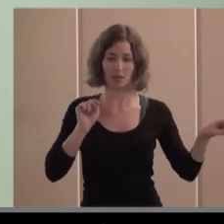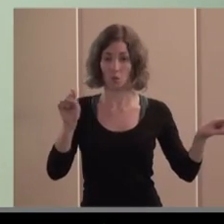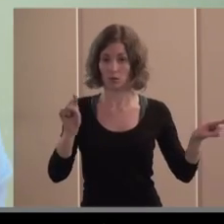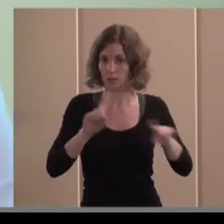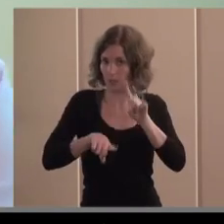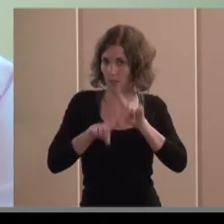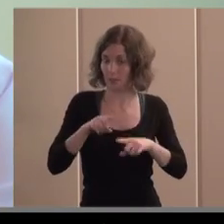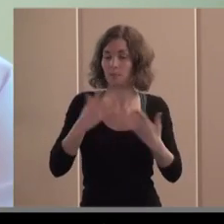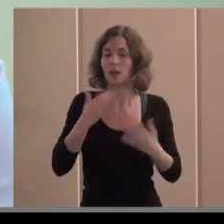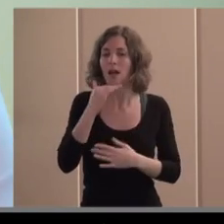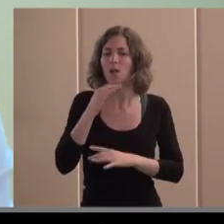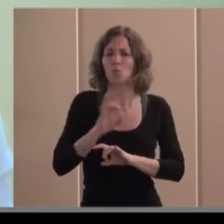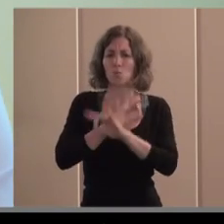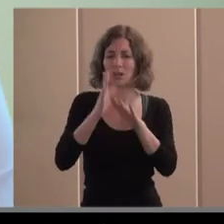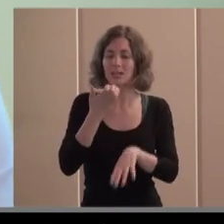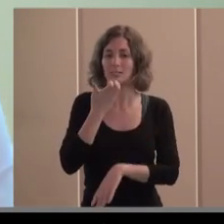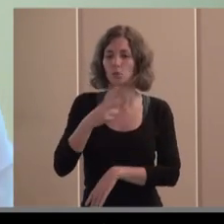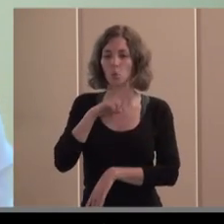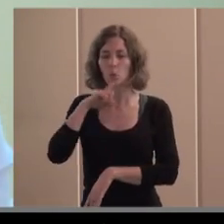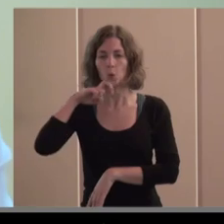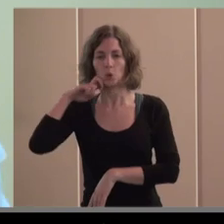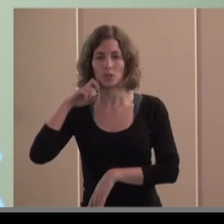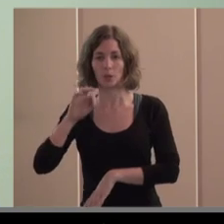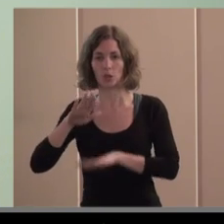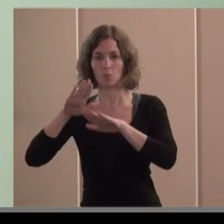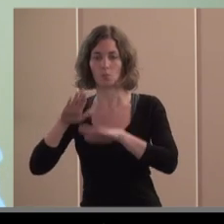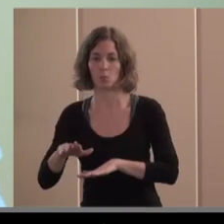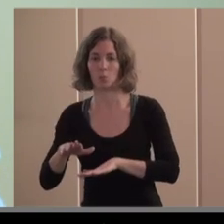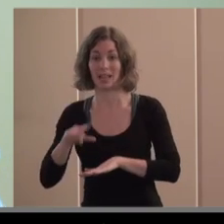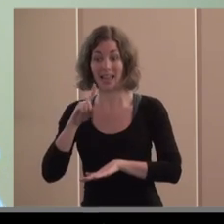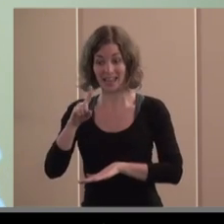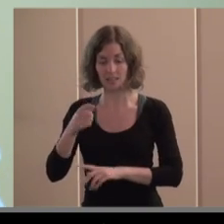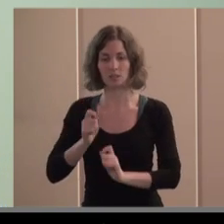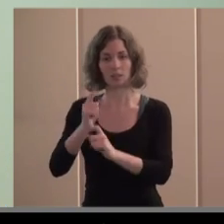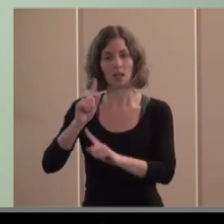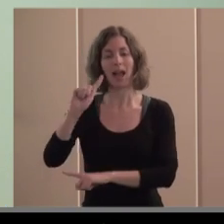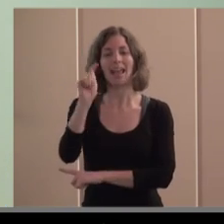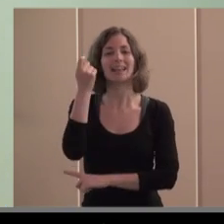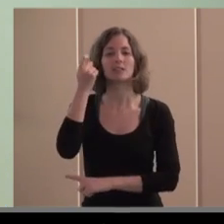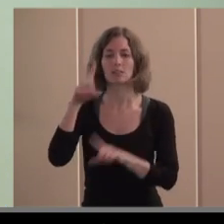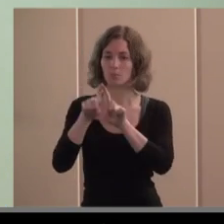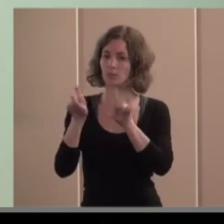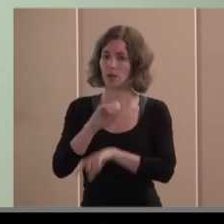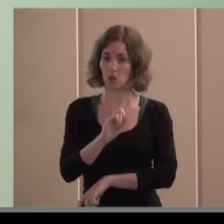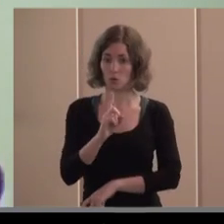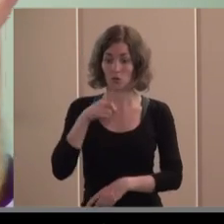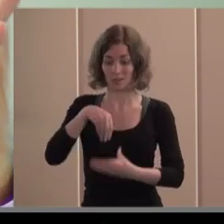ser conservador y reactivo por sistema no es la vía hacia el éxito empresarial tampoco en el sector de la economía social y por eso